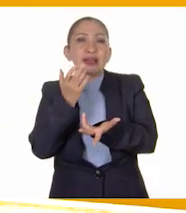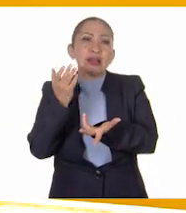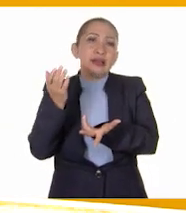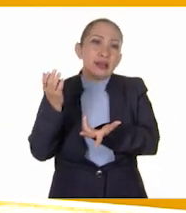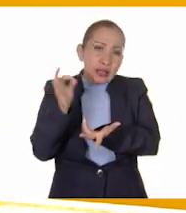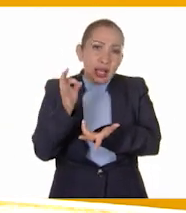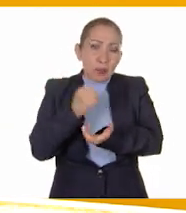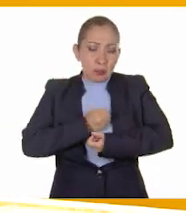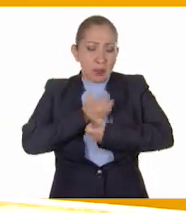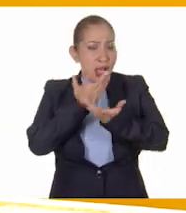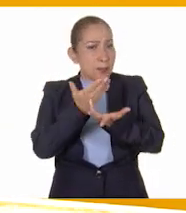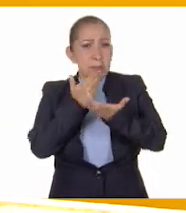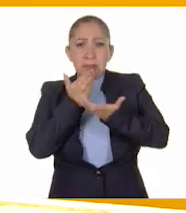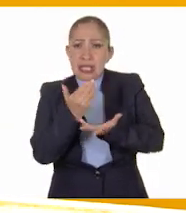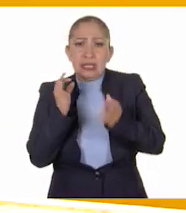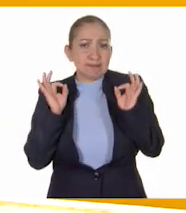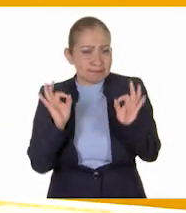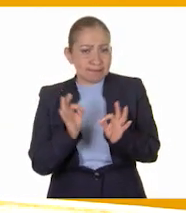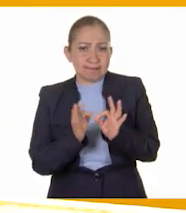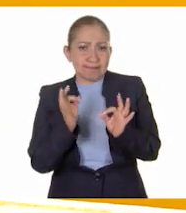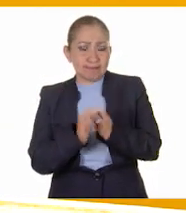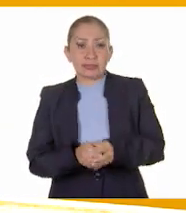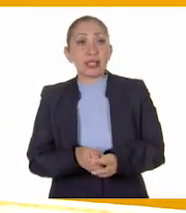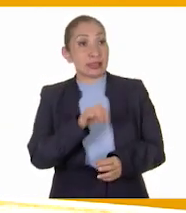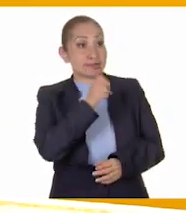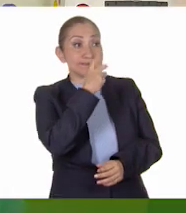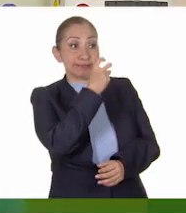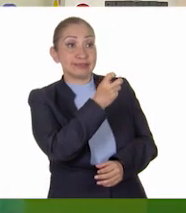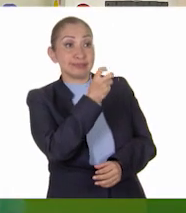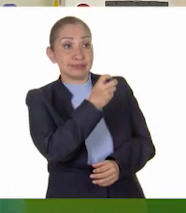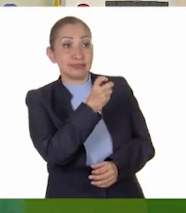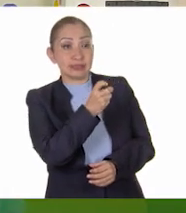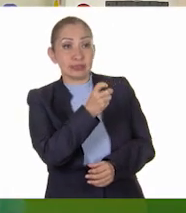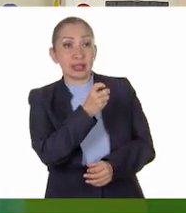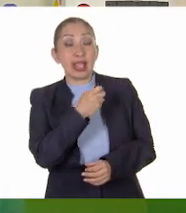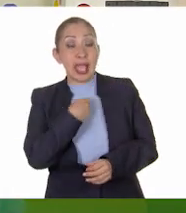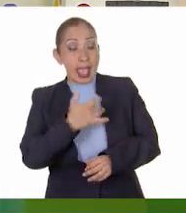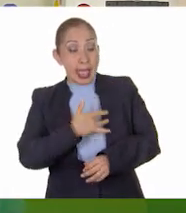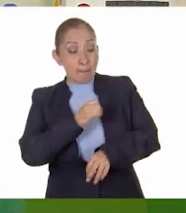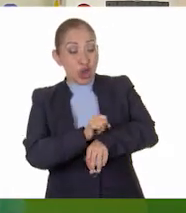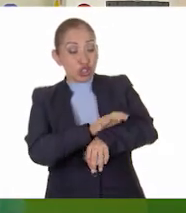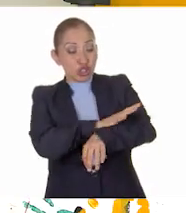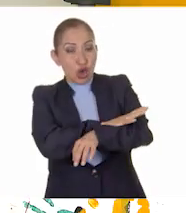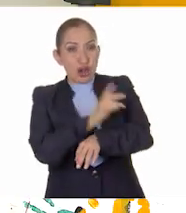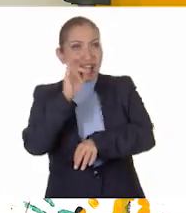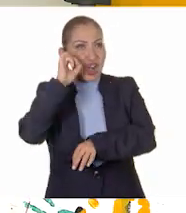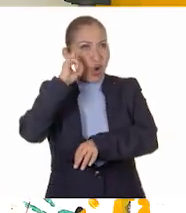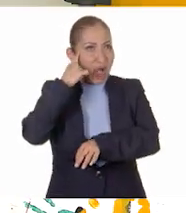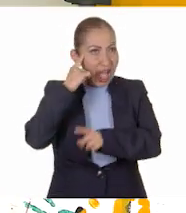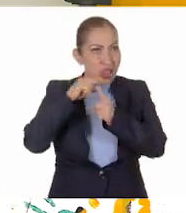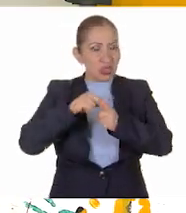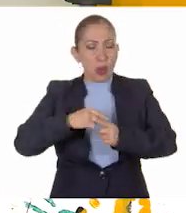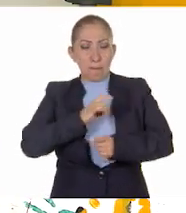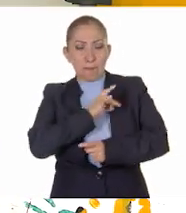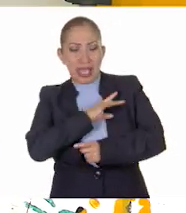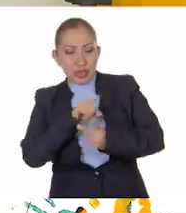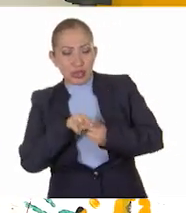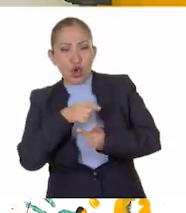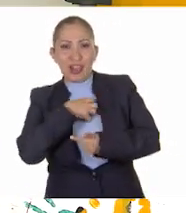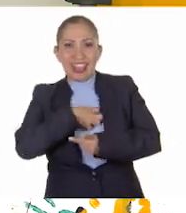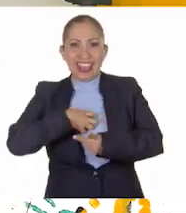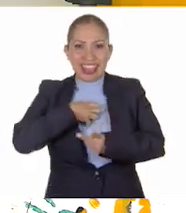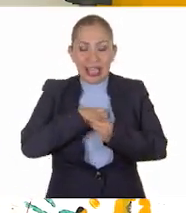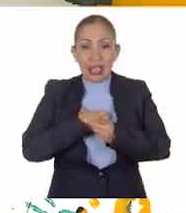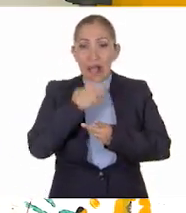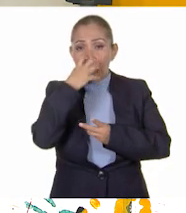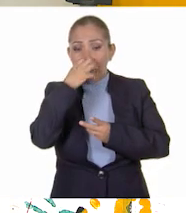expresarlas de la mejor manera. Exactamente. Las emociones como el enojo o el miedo, así como la alegría